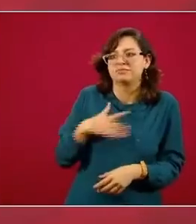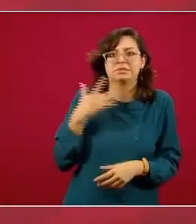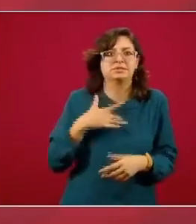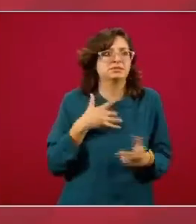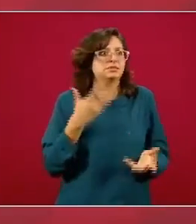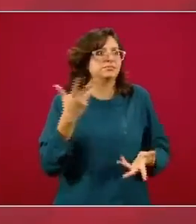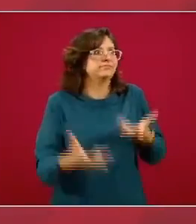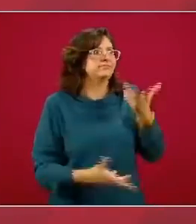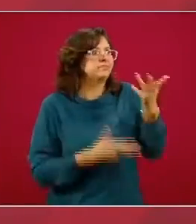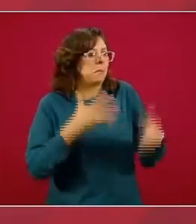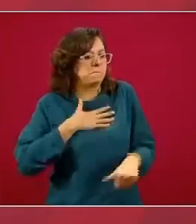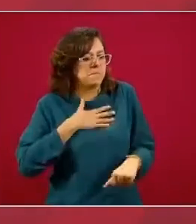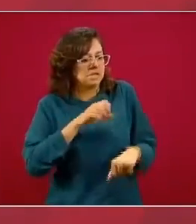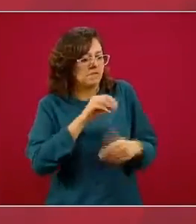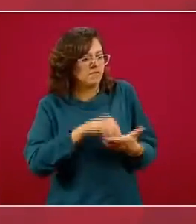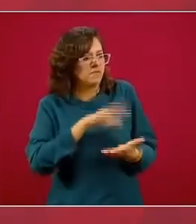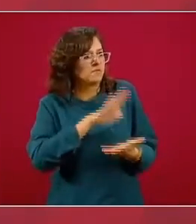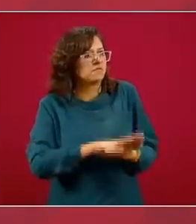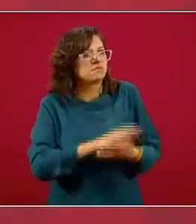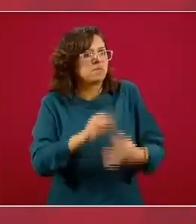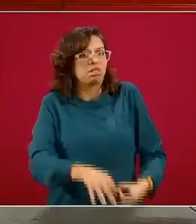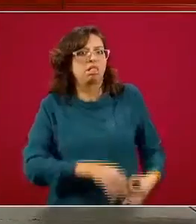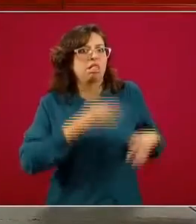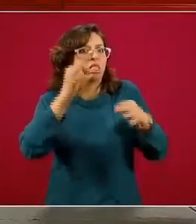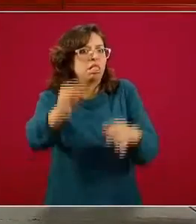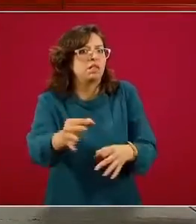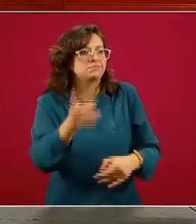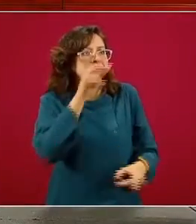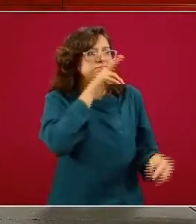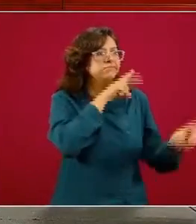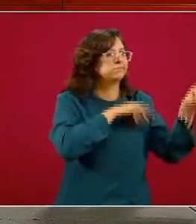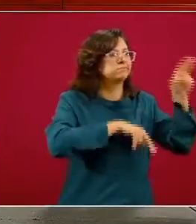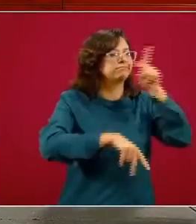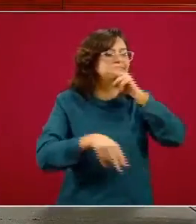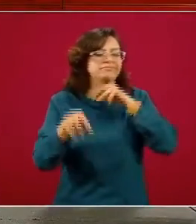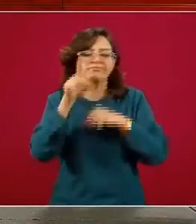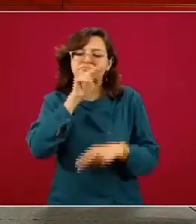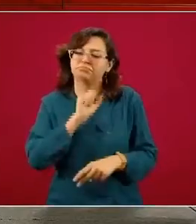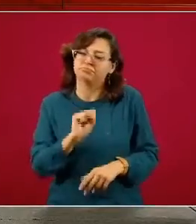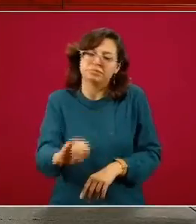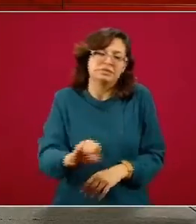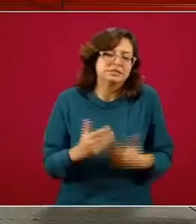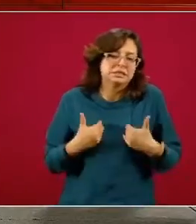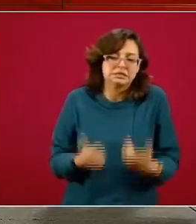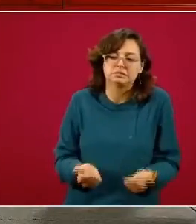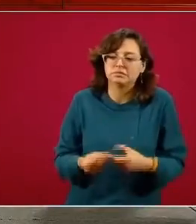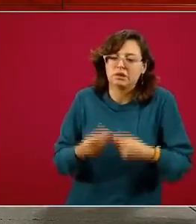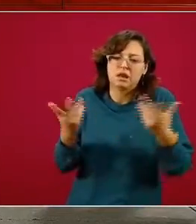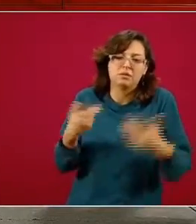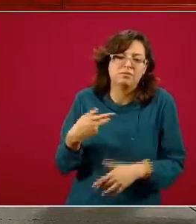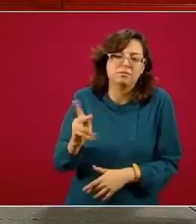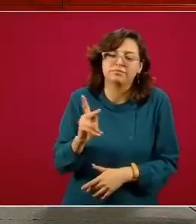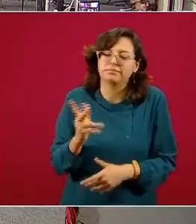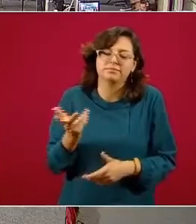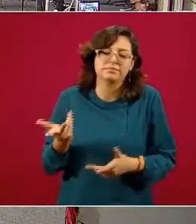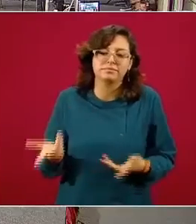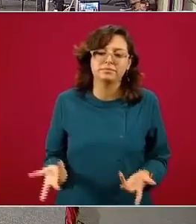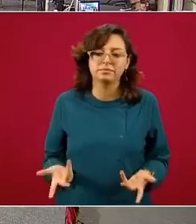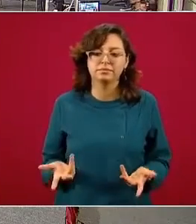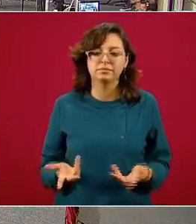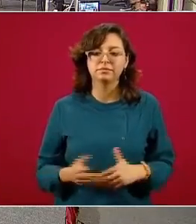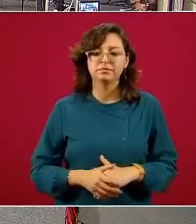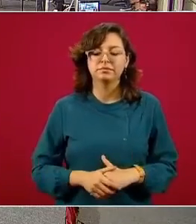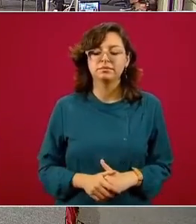inquietante y nos parece completamente comprensible y legítima la inquietud. ¿Mande usted?